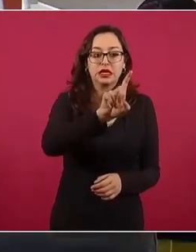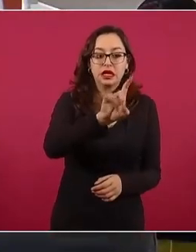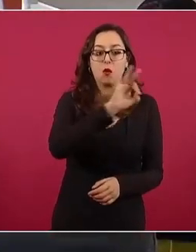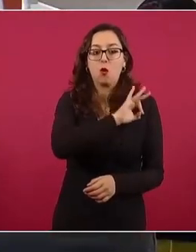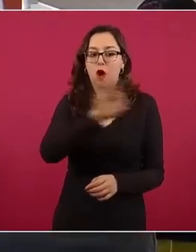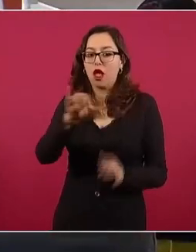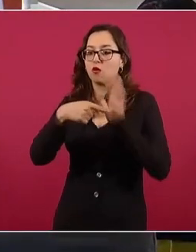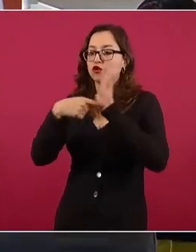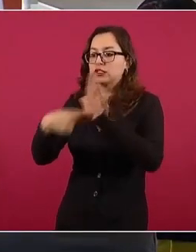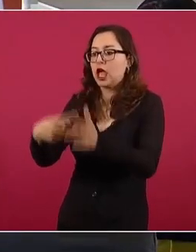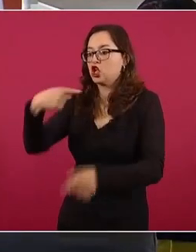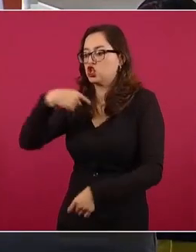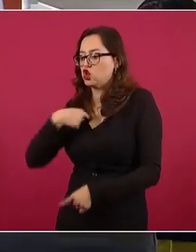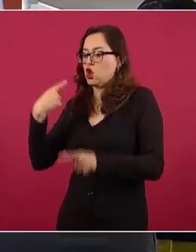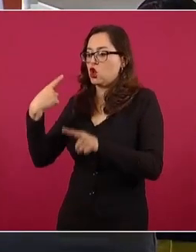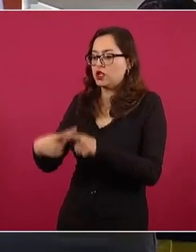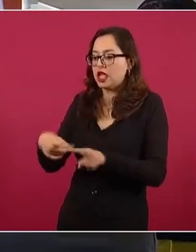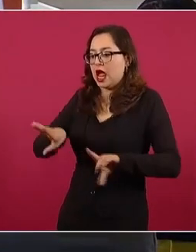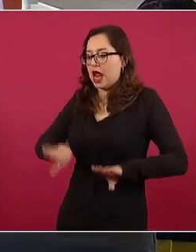dónde vienen, qué hacen,